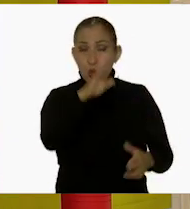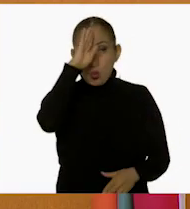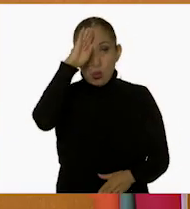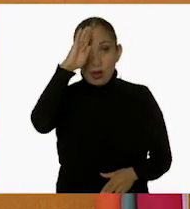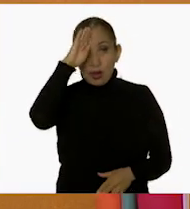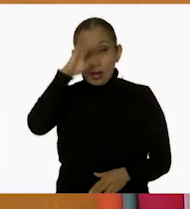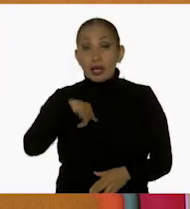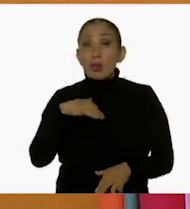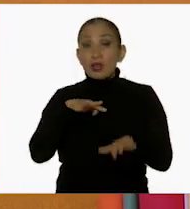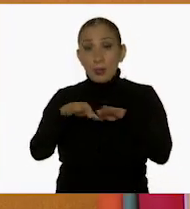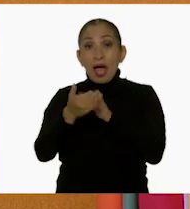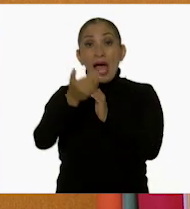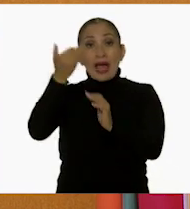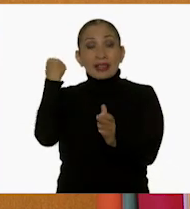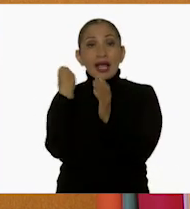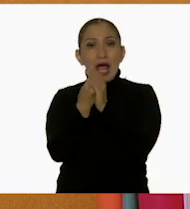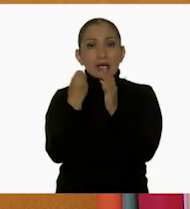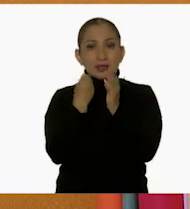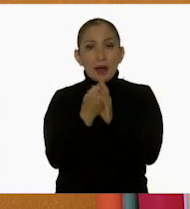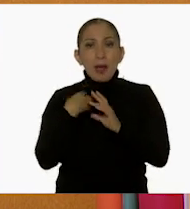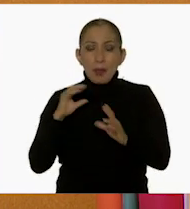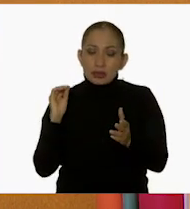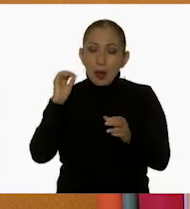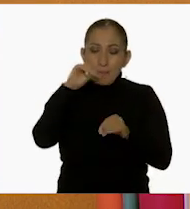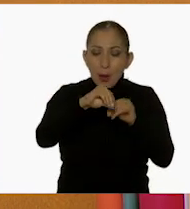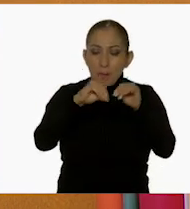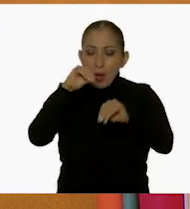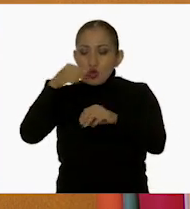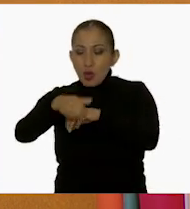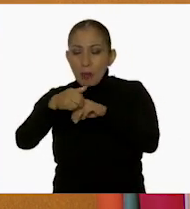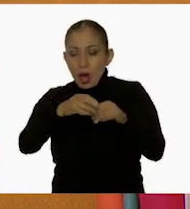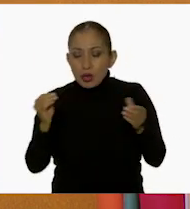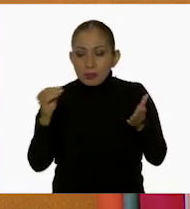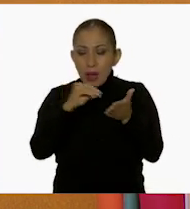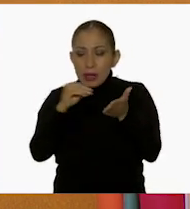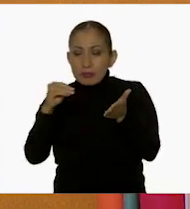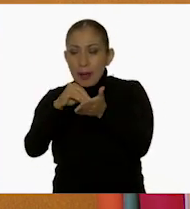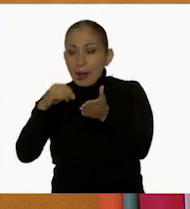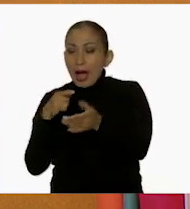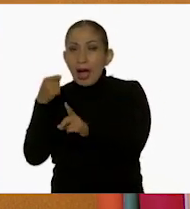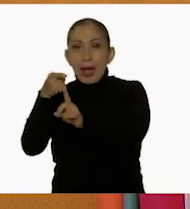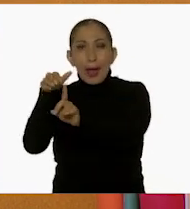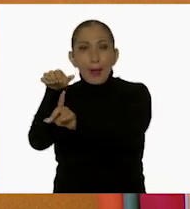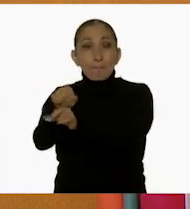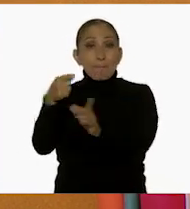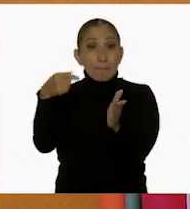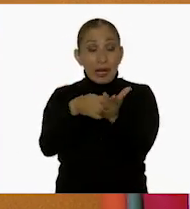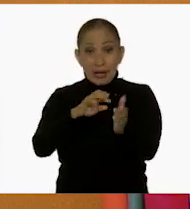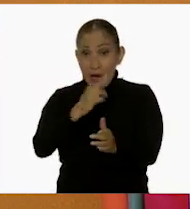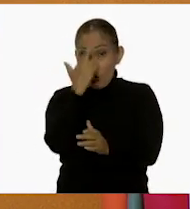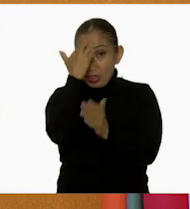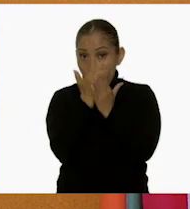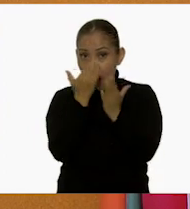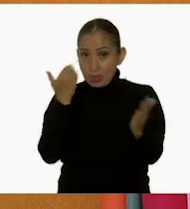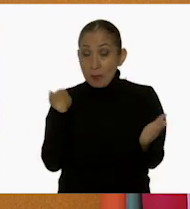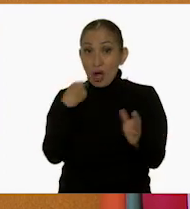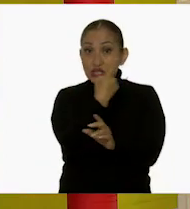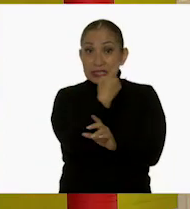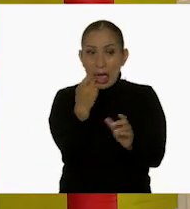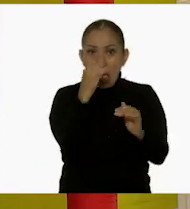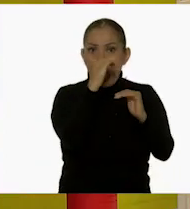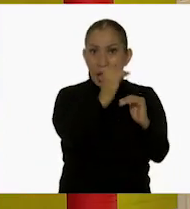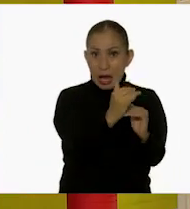Y como hemos trabajado en sesiones anteriores, vamos a completar números que lleguen en este momento hasta mil. Recuerdan que lo habíamos hecho, pero con cien.